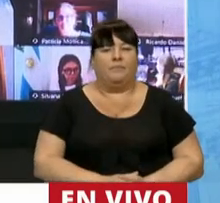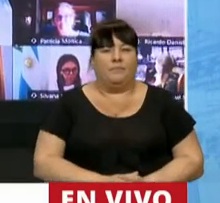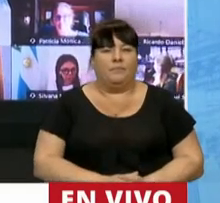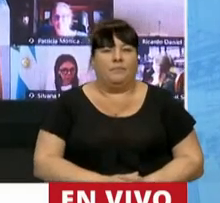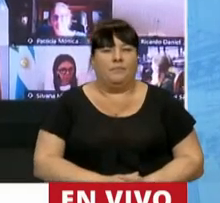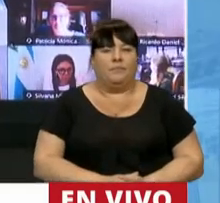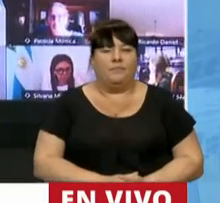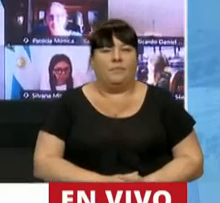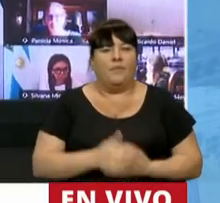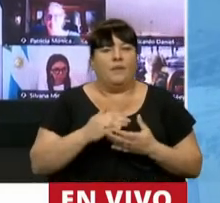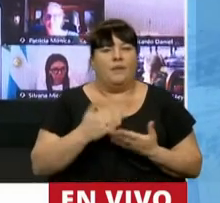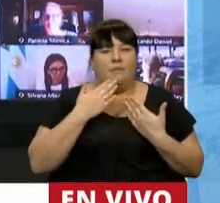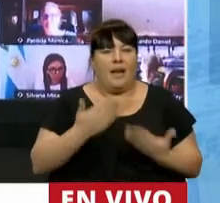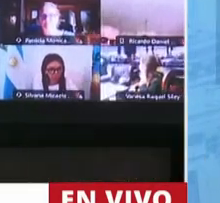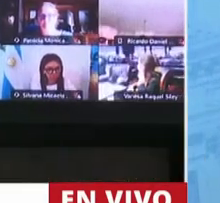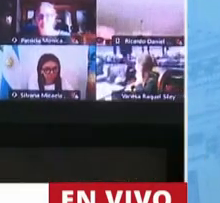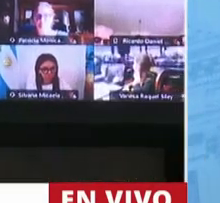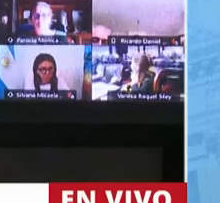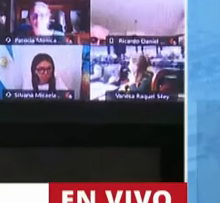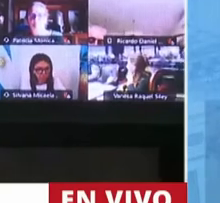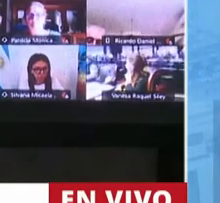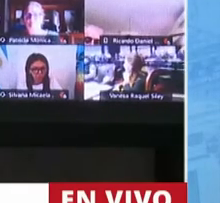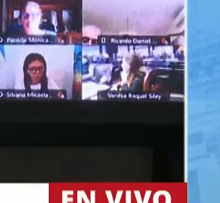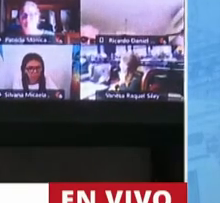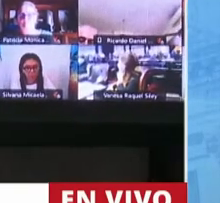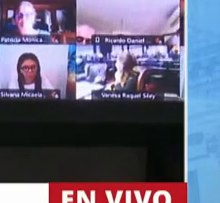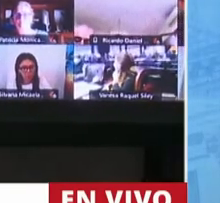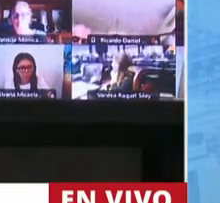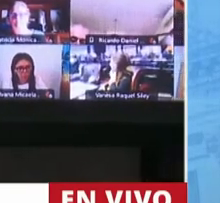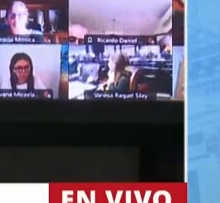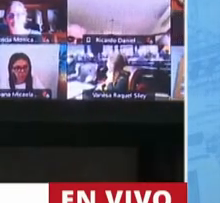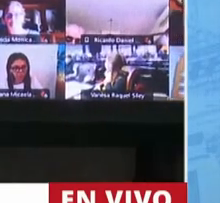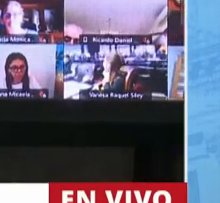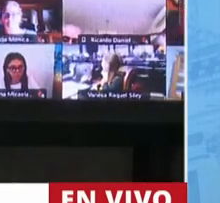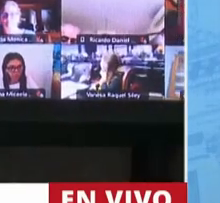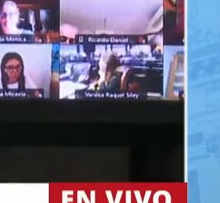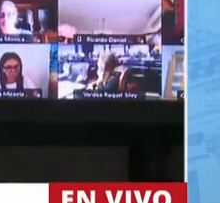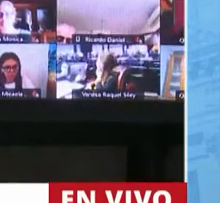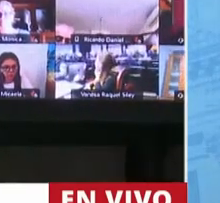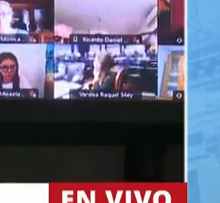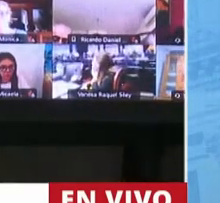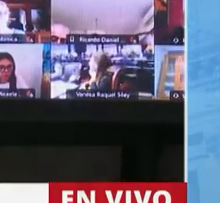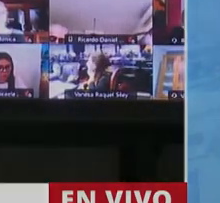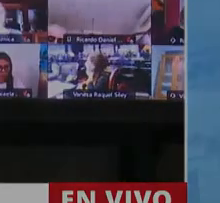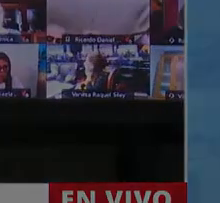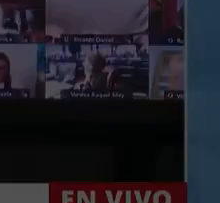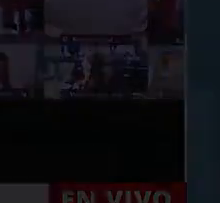Muchas gracias, diputada. Su cuestión de privilegio ha girado a la Comisión de Asuntos Constitucionales. ¡Gracias!